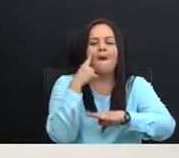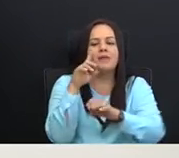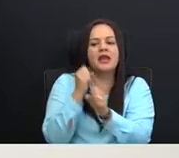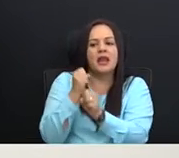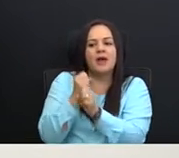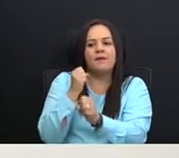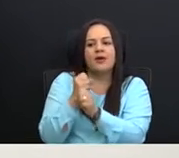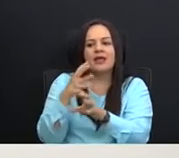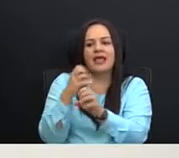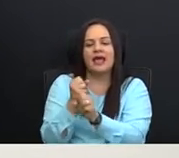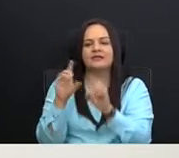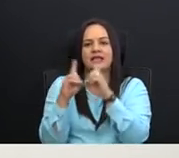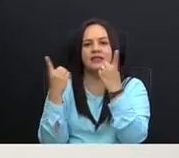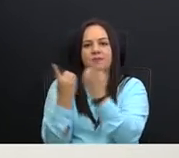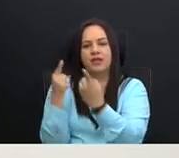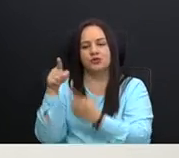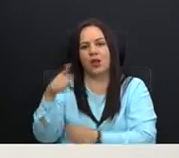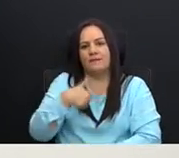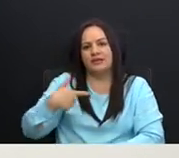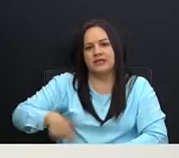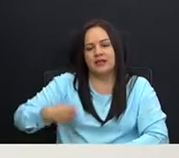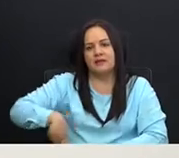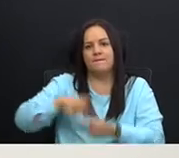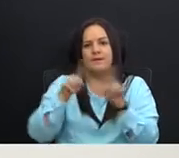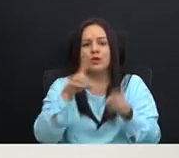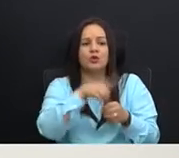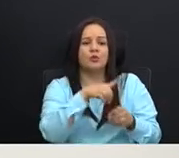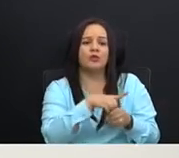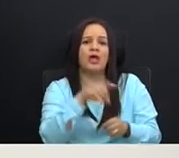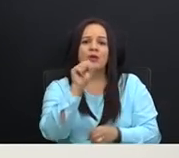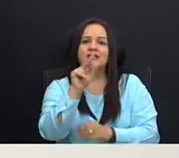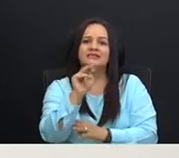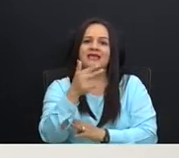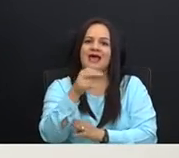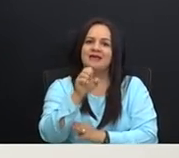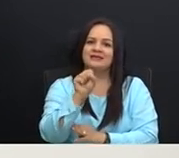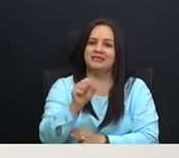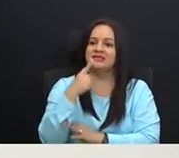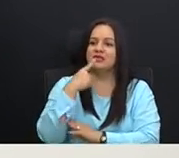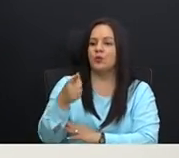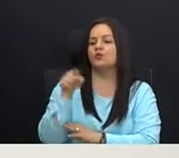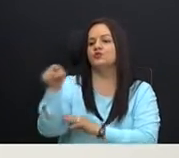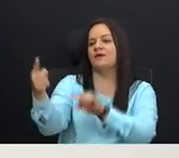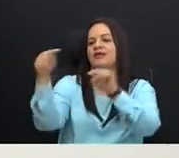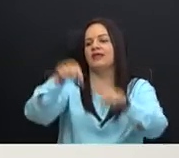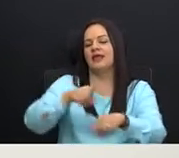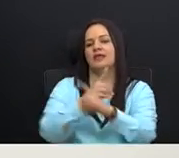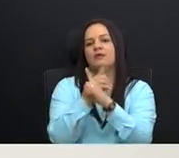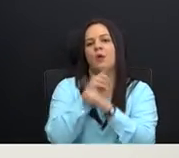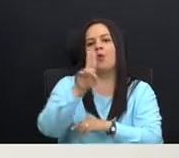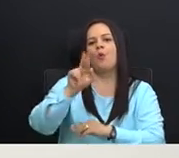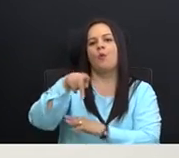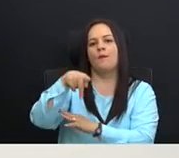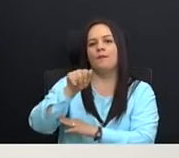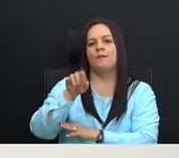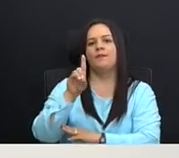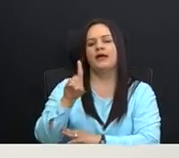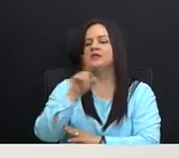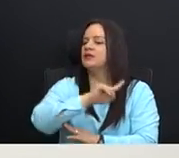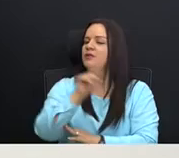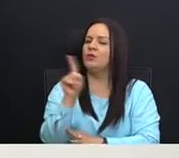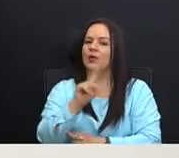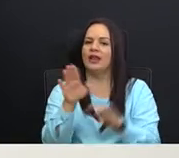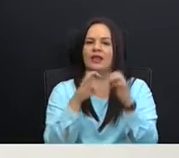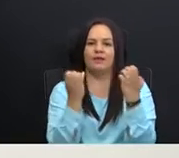realiza el despacho, del presidente, pero el diputado, Sánchez, dijo que usted vino a defender, el UPAD, no equipo, muchas